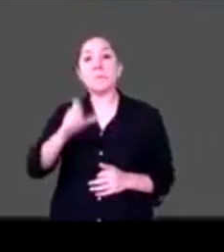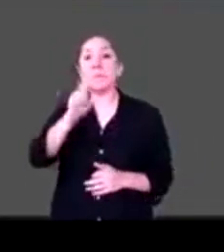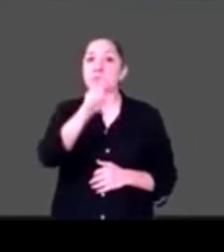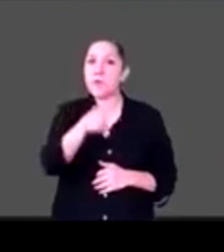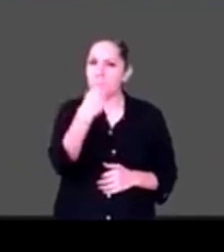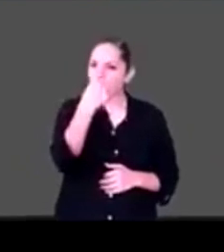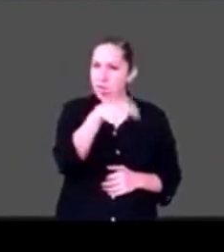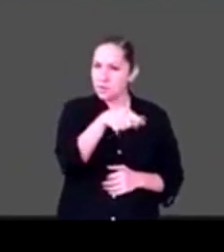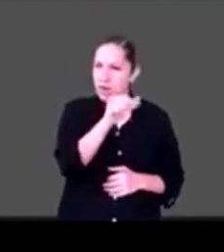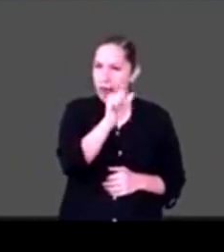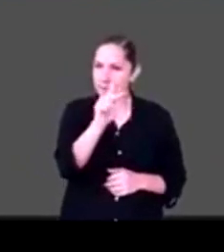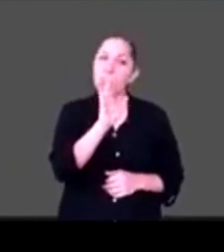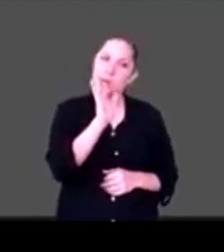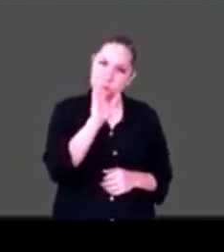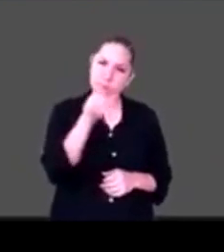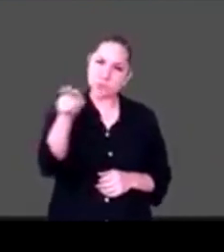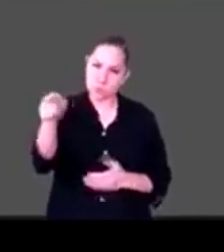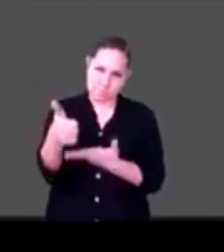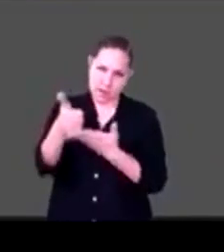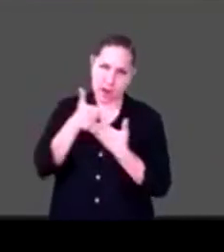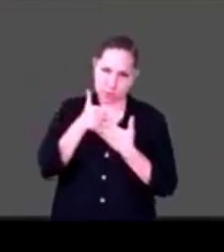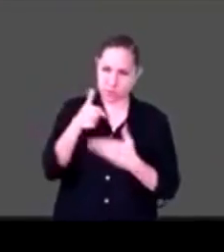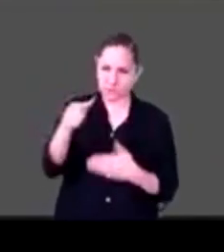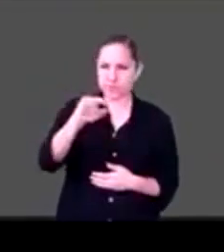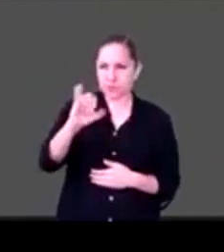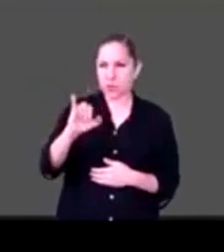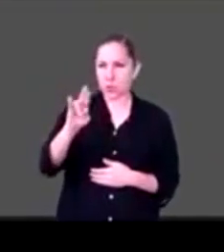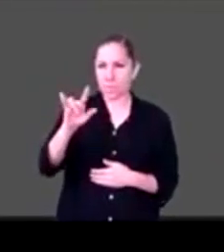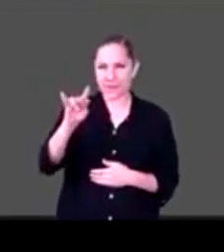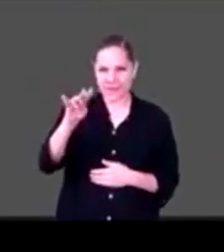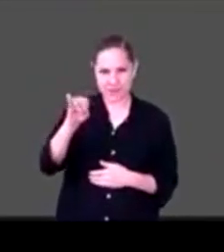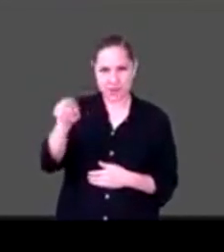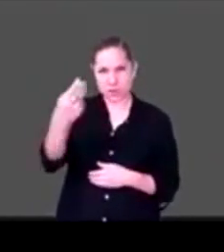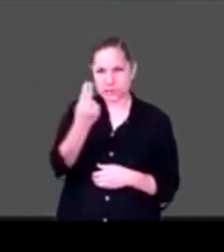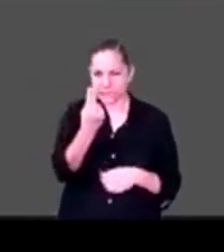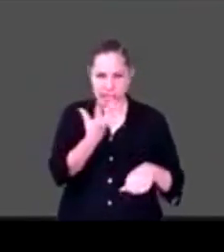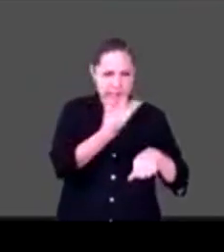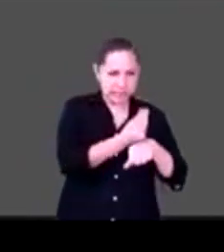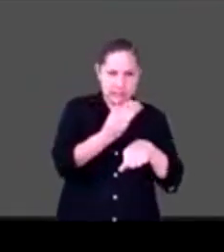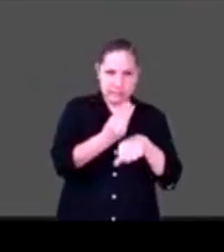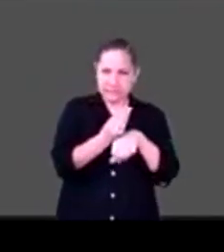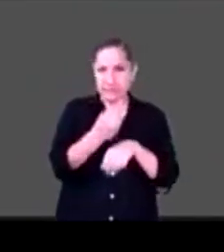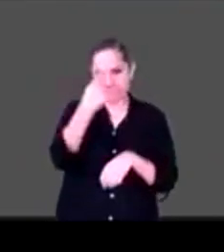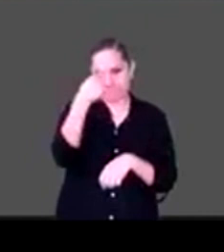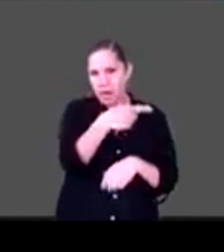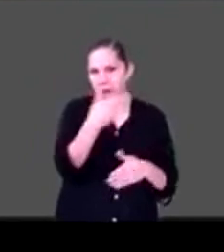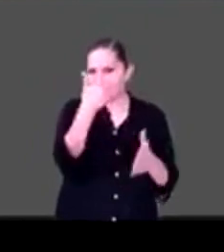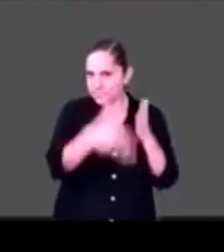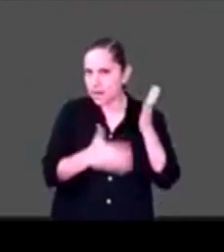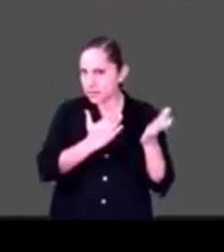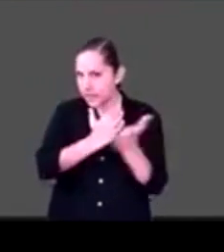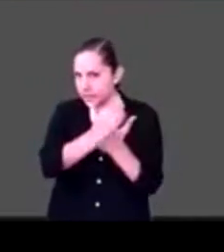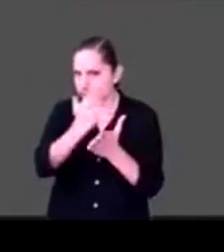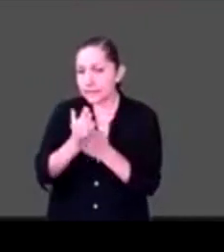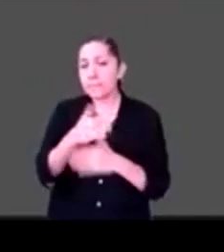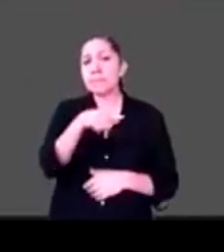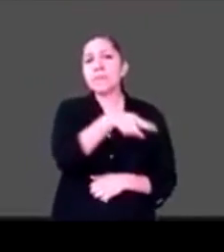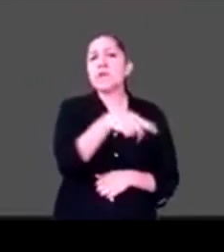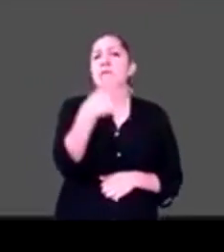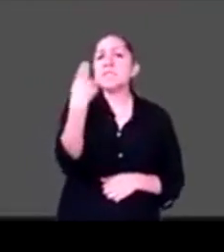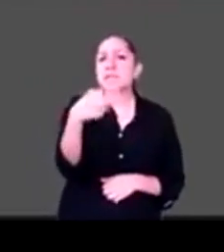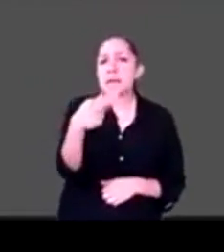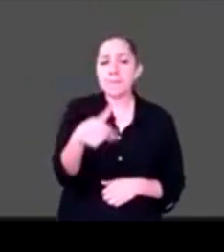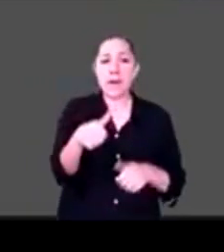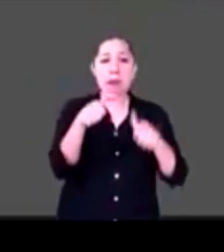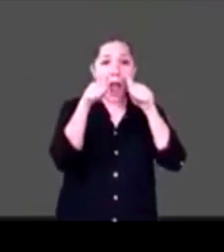no intervenirla junto con las personas que la hacen, pero que es gratuita, se llama Atenta Mente. Y empieza con